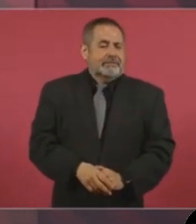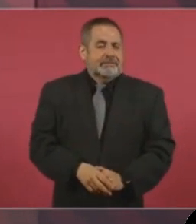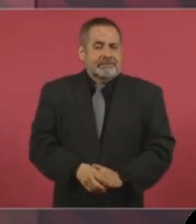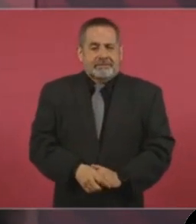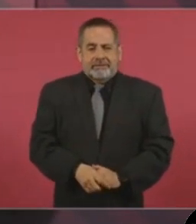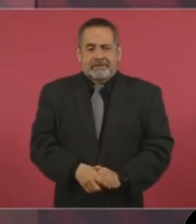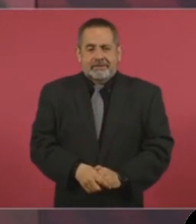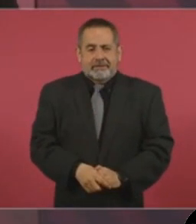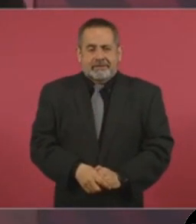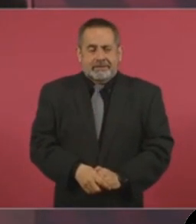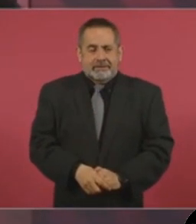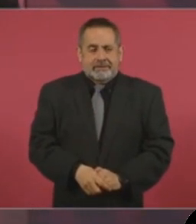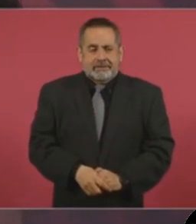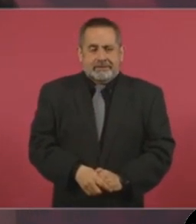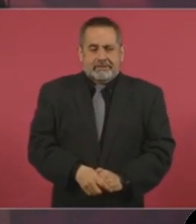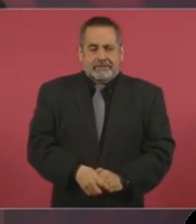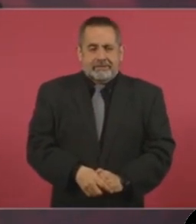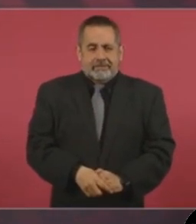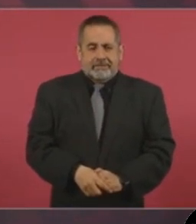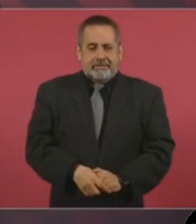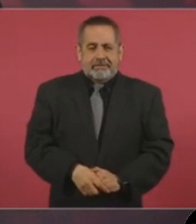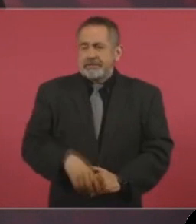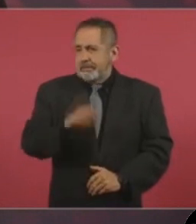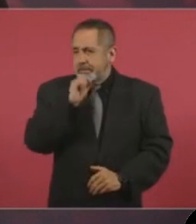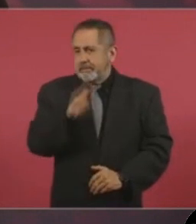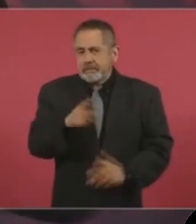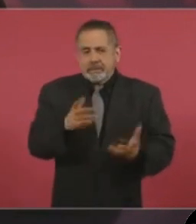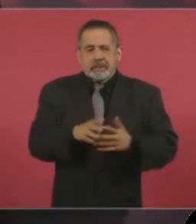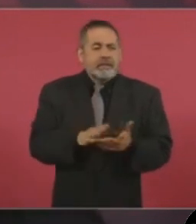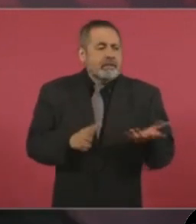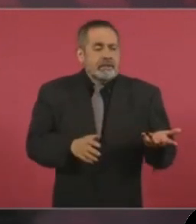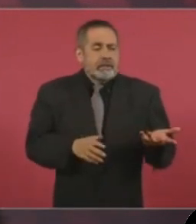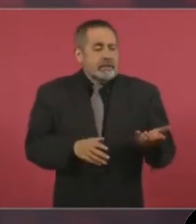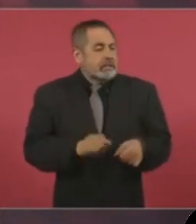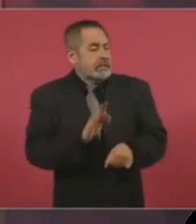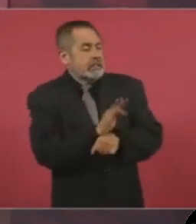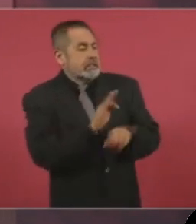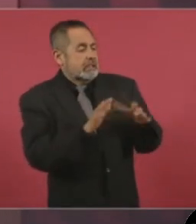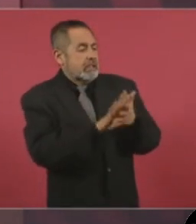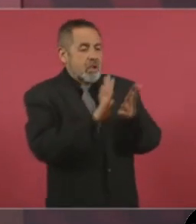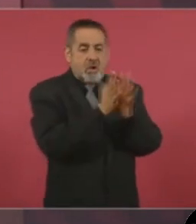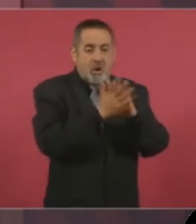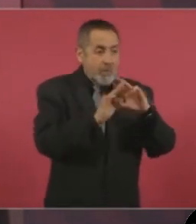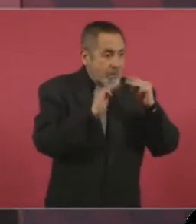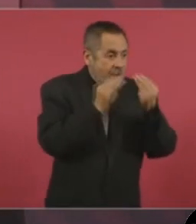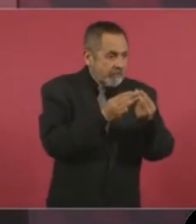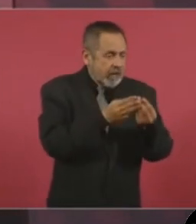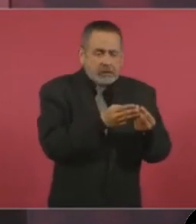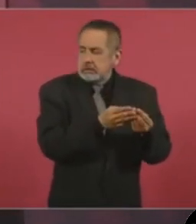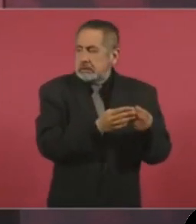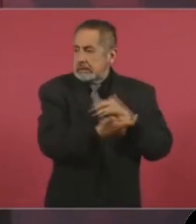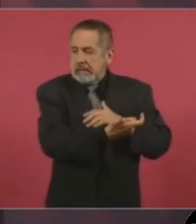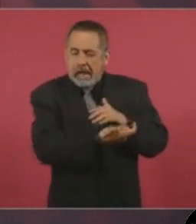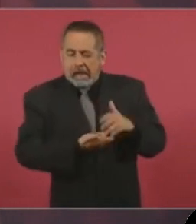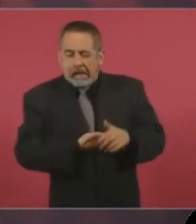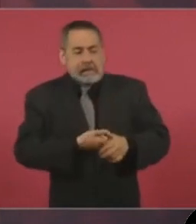y también defendiendo a la delincuencia organizada por dinero,